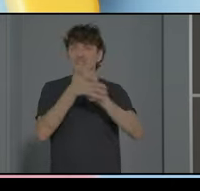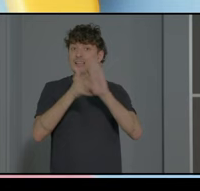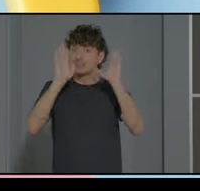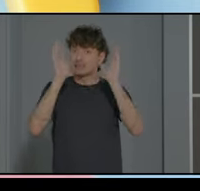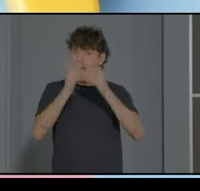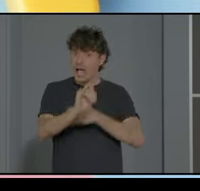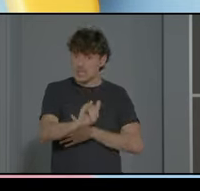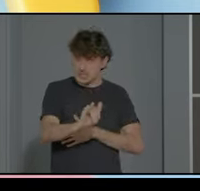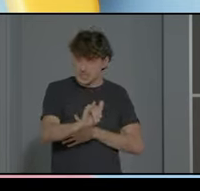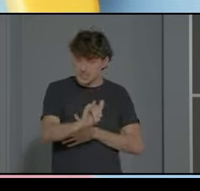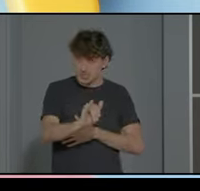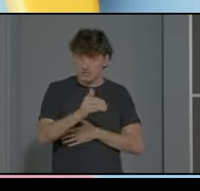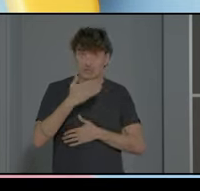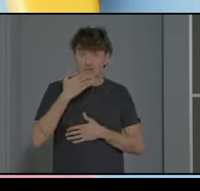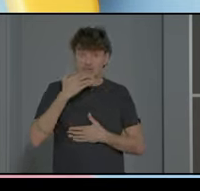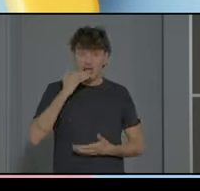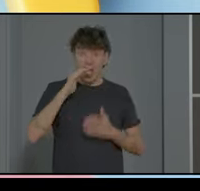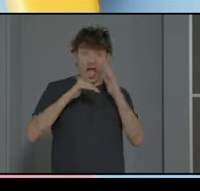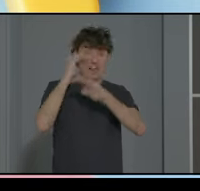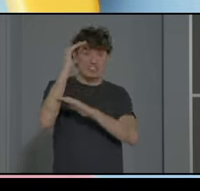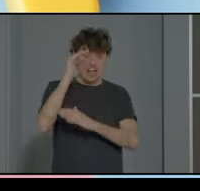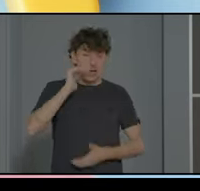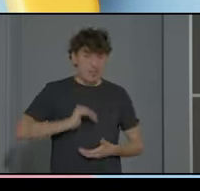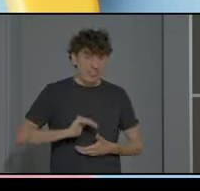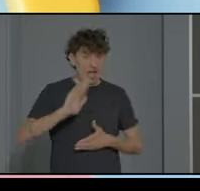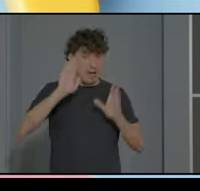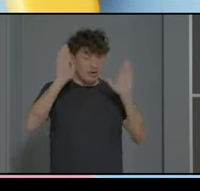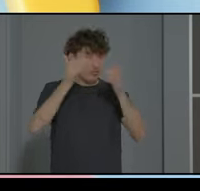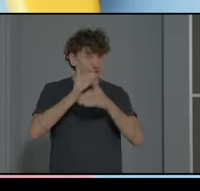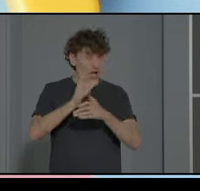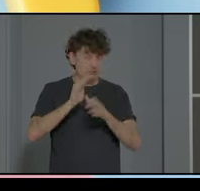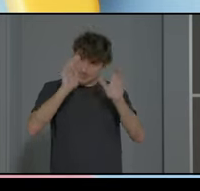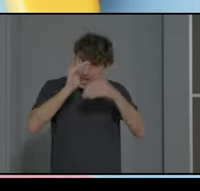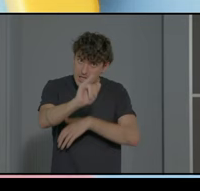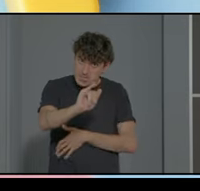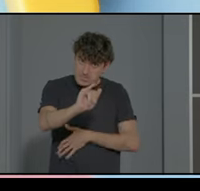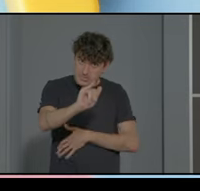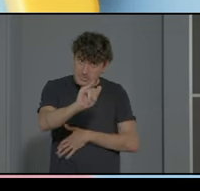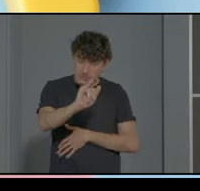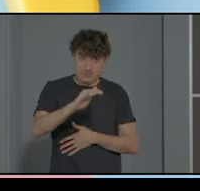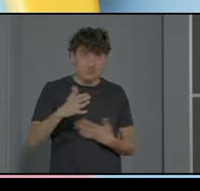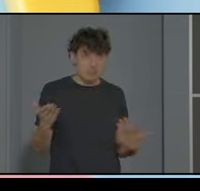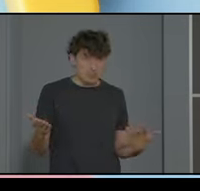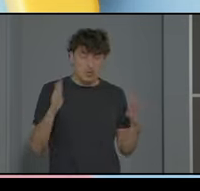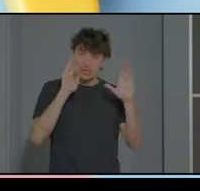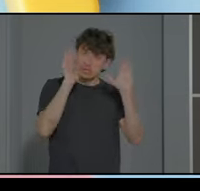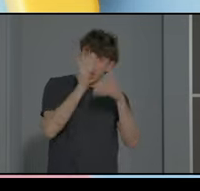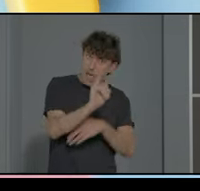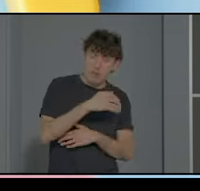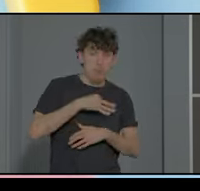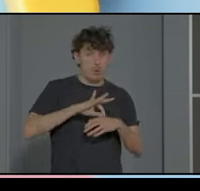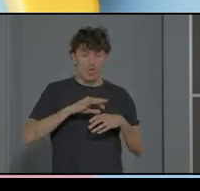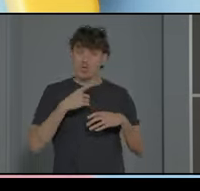personas con TEA con alta capacidad tienen TEA. Las personas con TEA con alta capacidad tienen TEA y pueden tener gravísimas